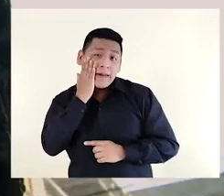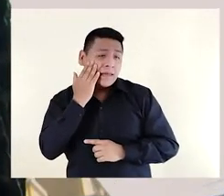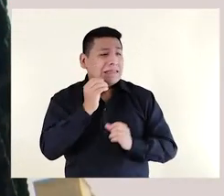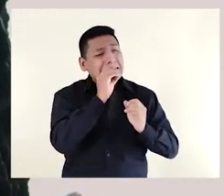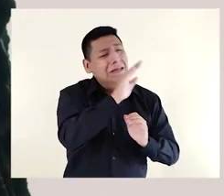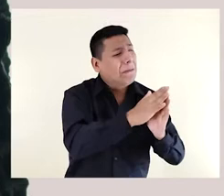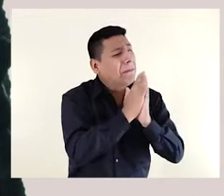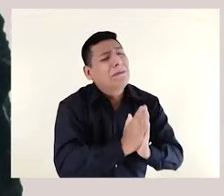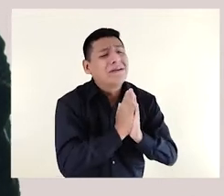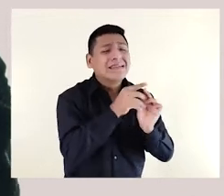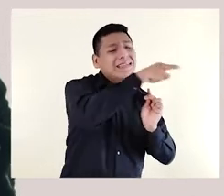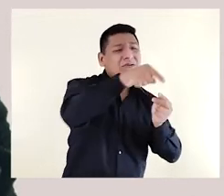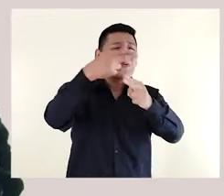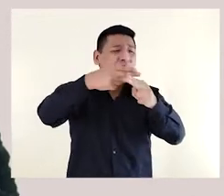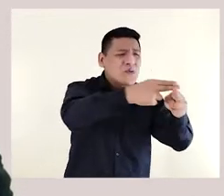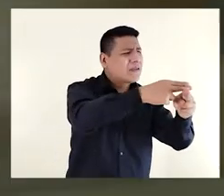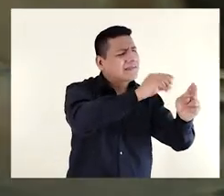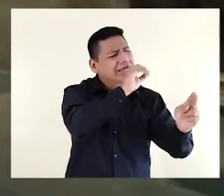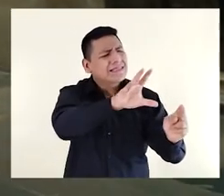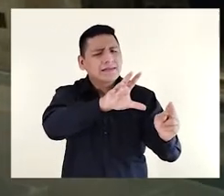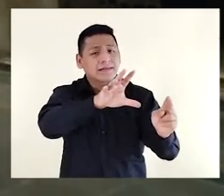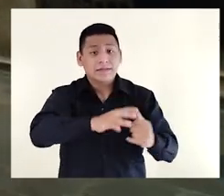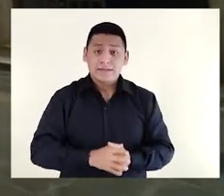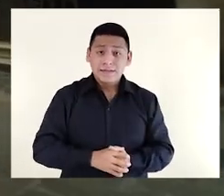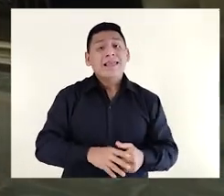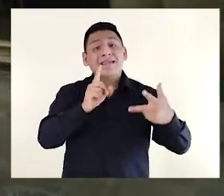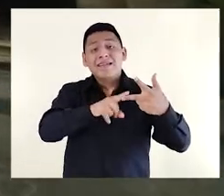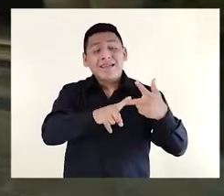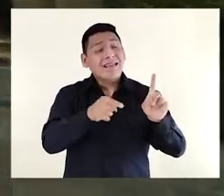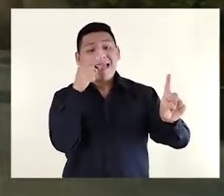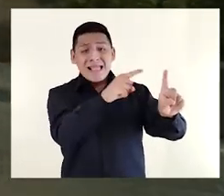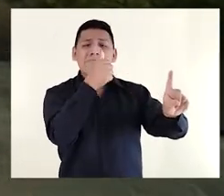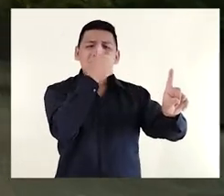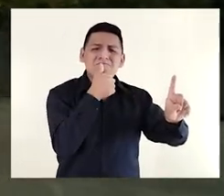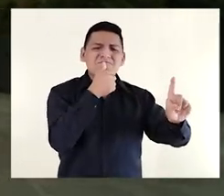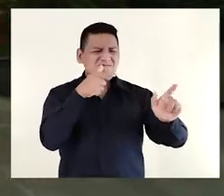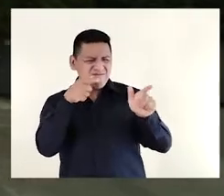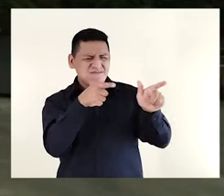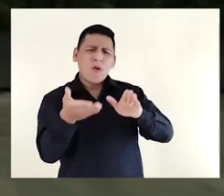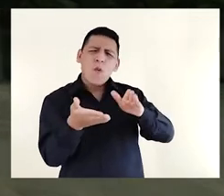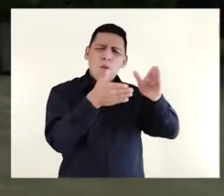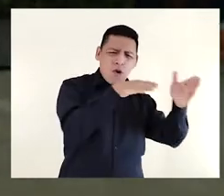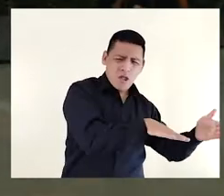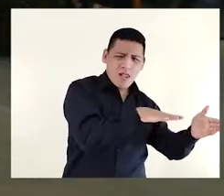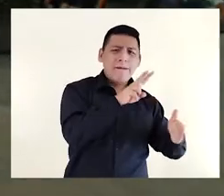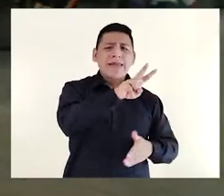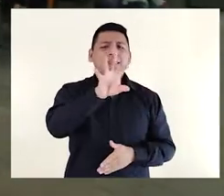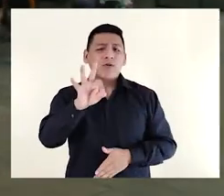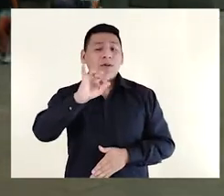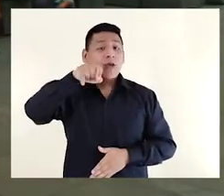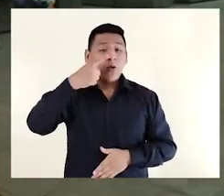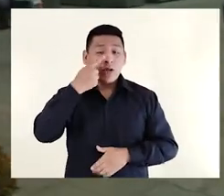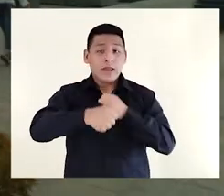madre que le pidió revelar la identidad de los patriotas, ni aún frente a la sentencia de muerte que cegó su vida un 29 de